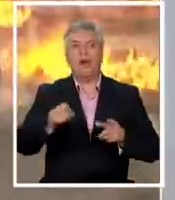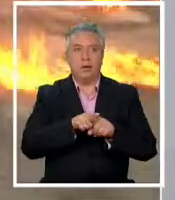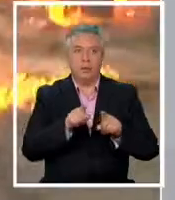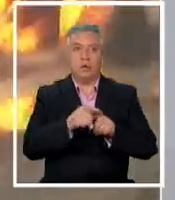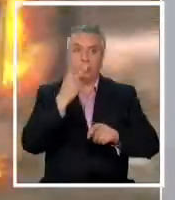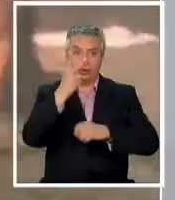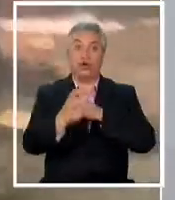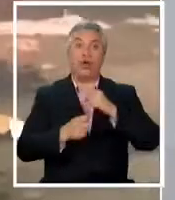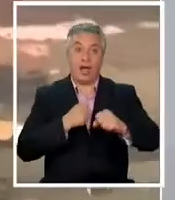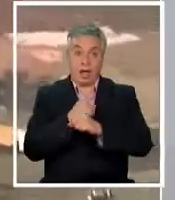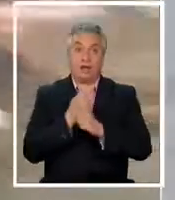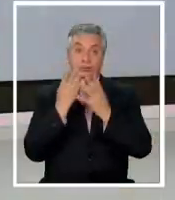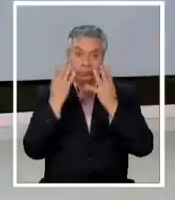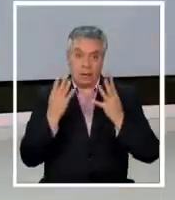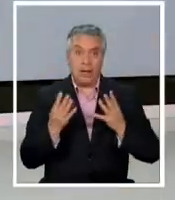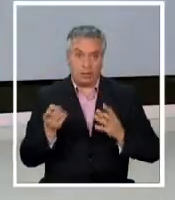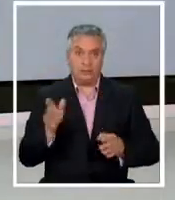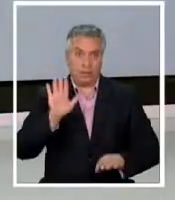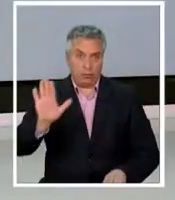que estuvo